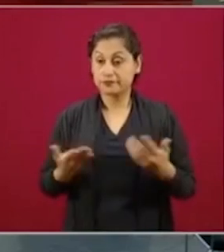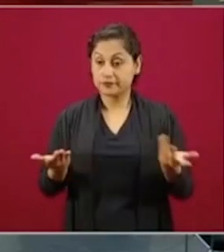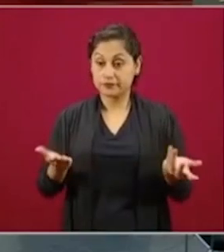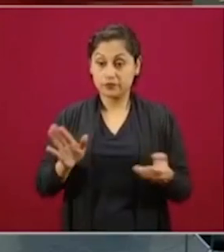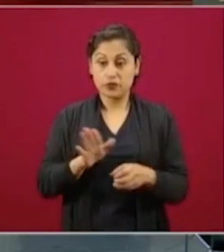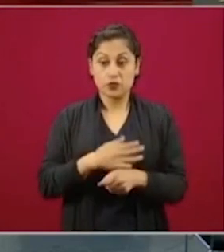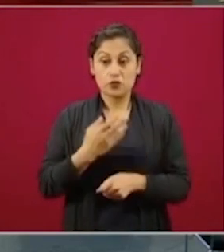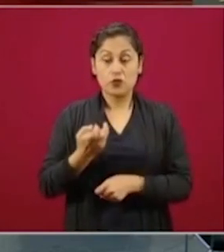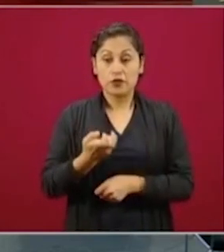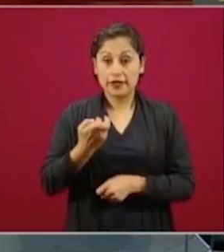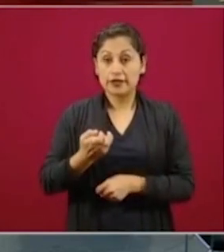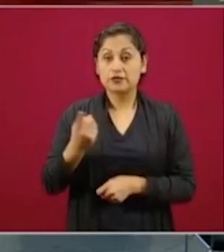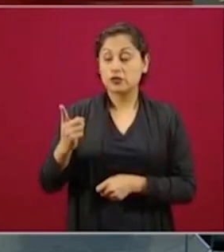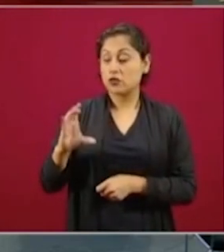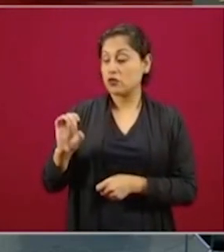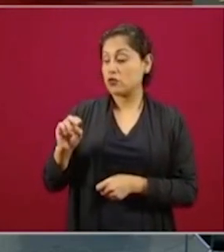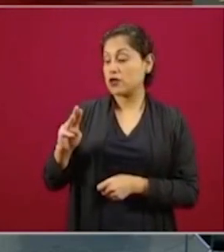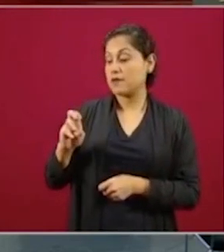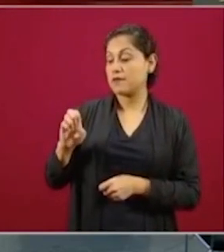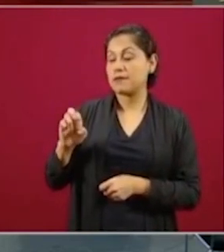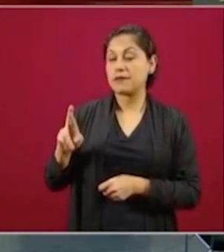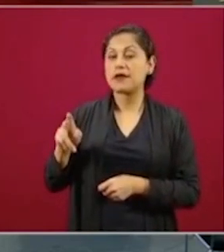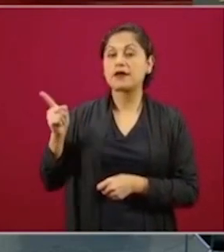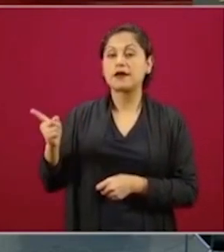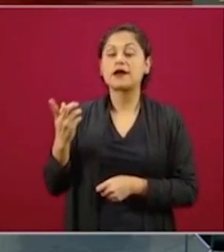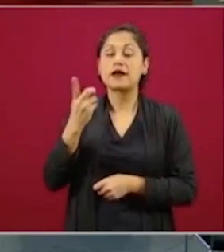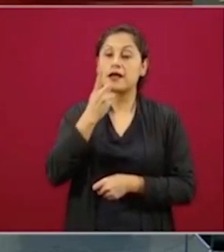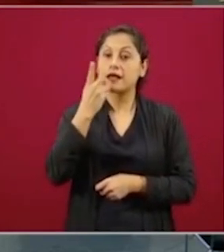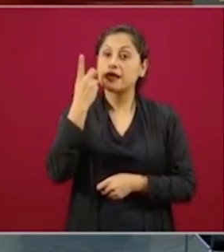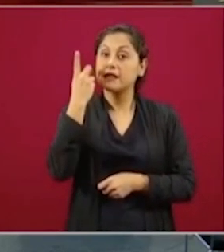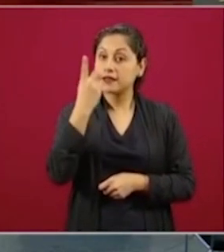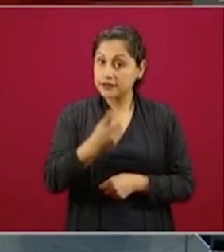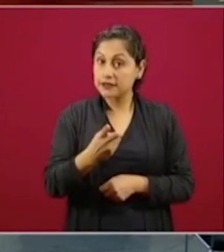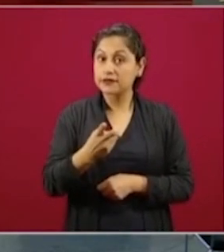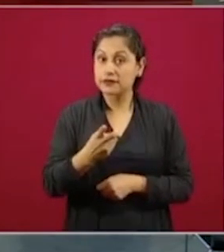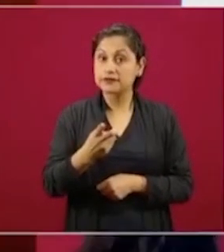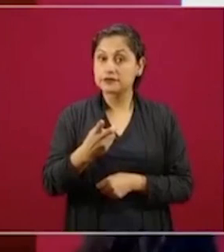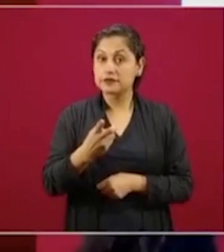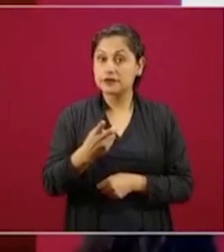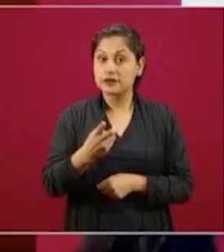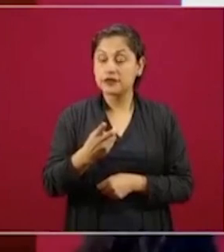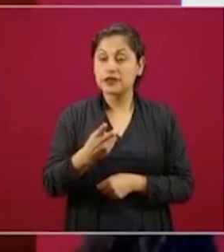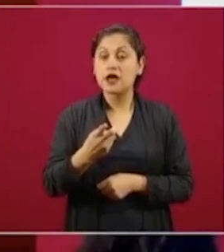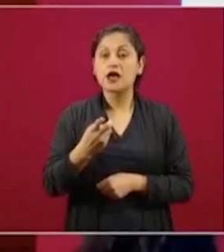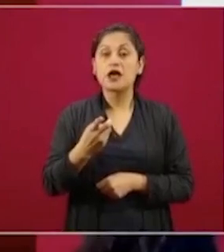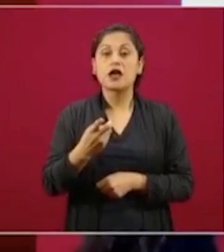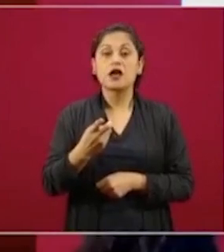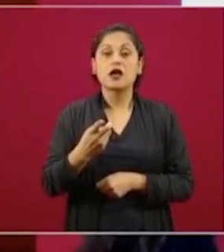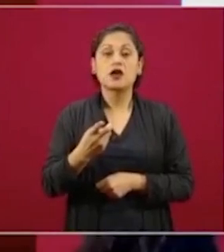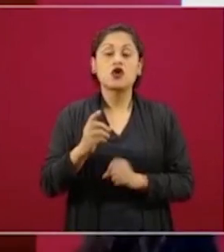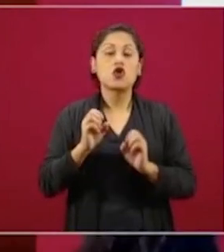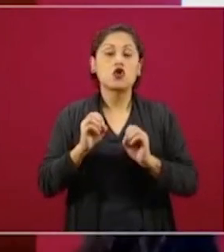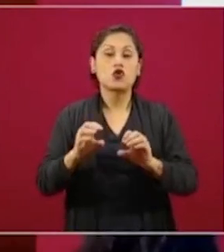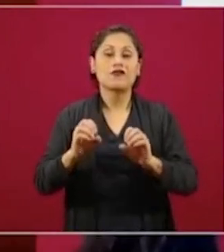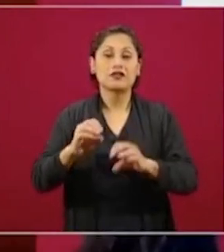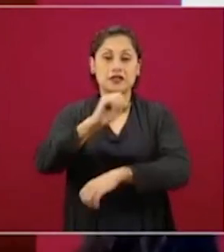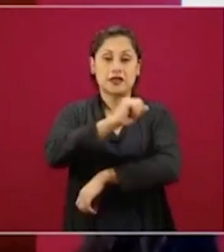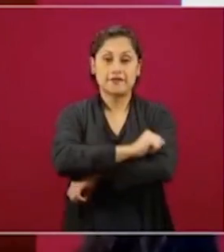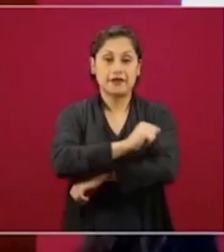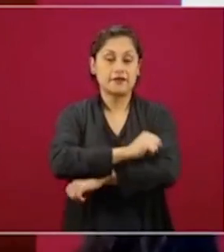La CONAMER desarrolló un modelo denominado la Ventanilla Única de Construcción Simplificada.